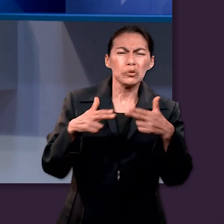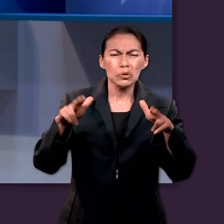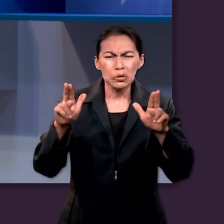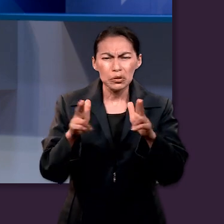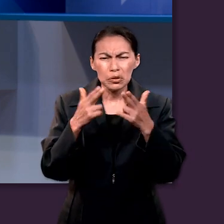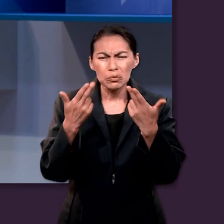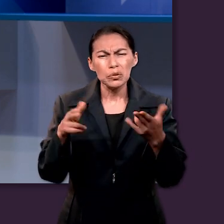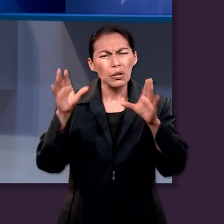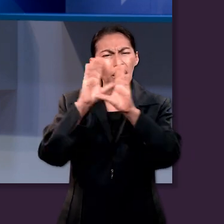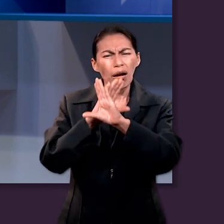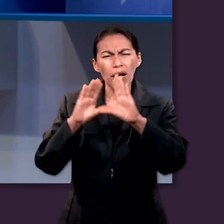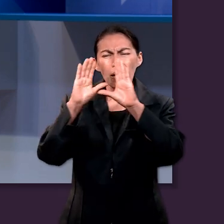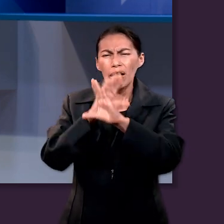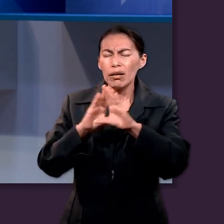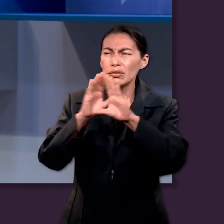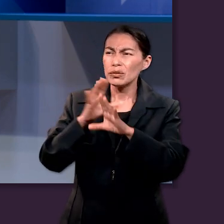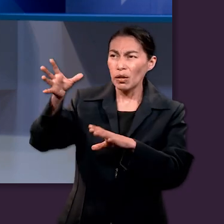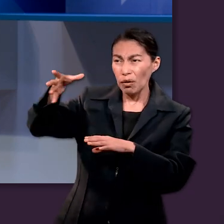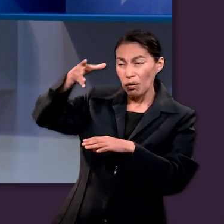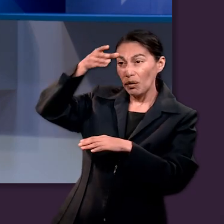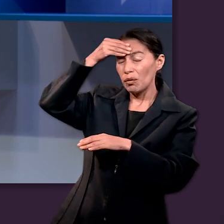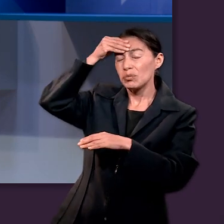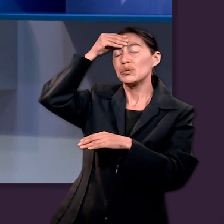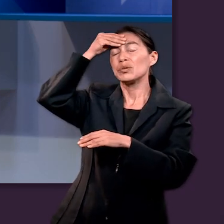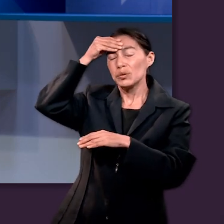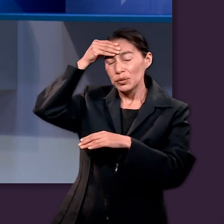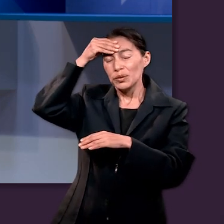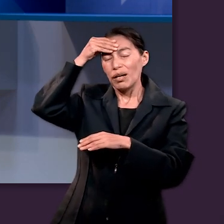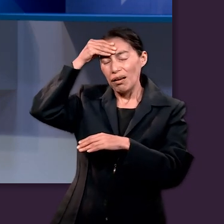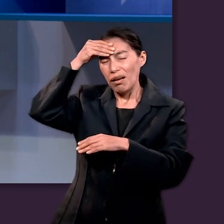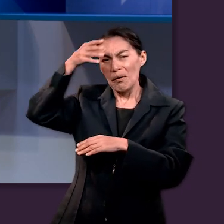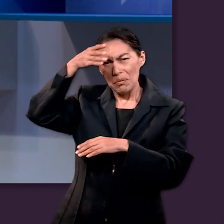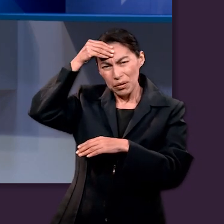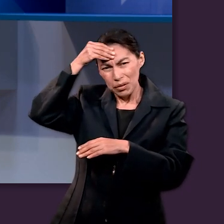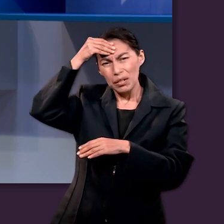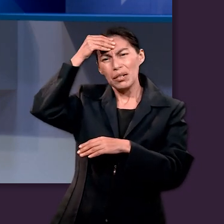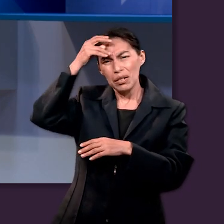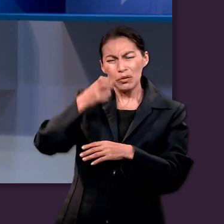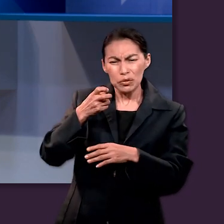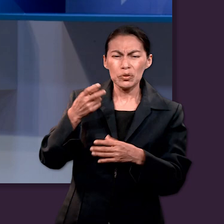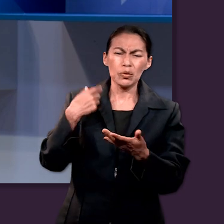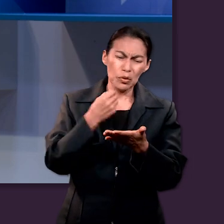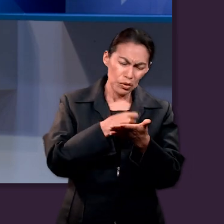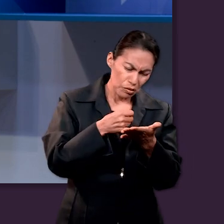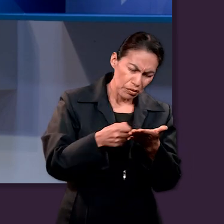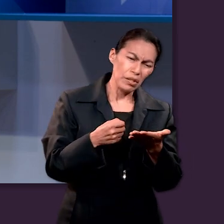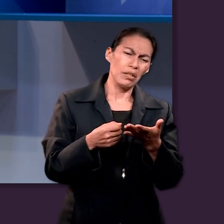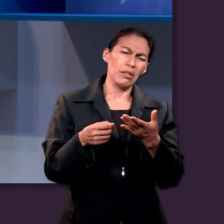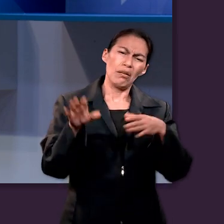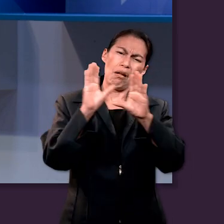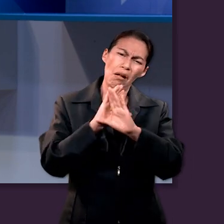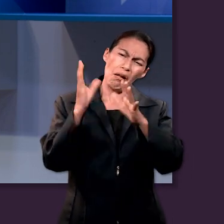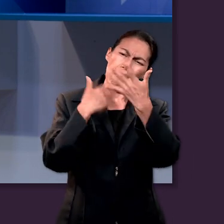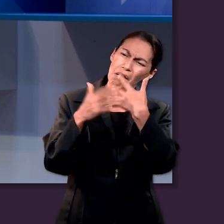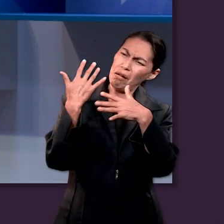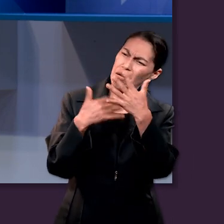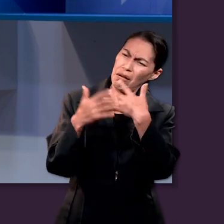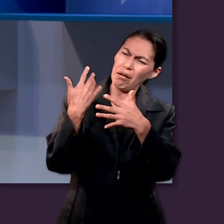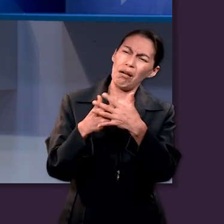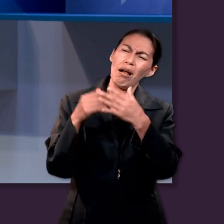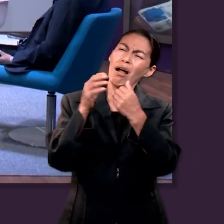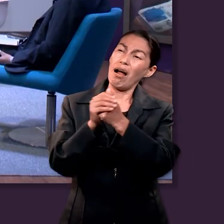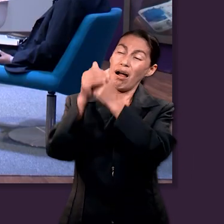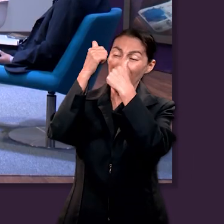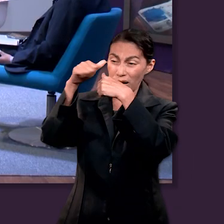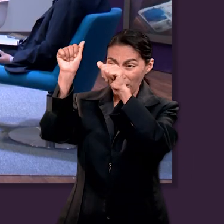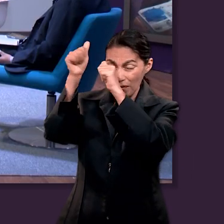informarnos sobre la alabanza, ¿no? Hacer de los himnos que tradicionalmente escuchamos algo más relevante en nuestra vida. ver,